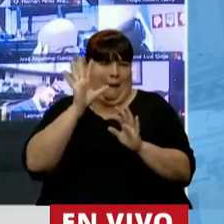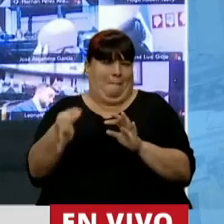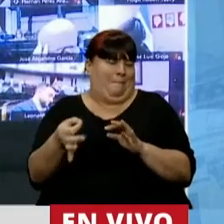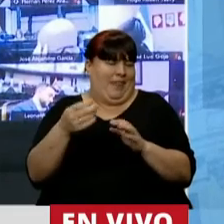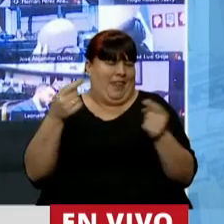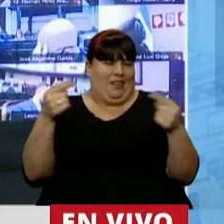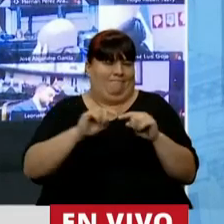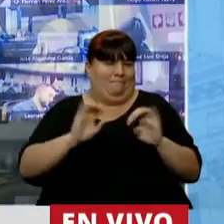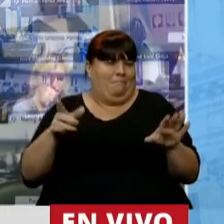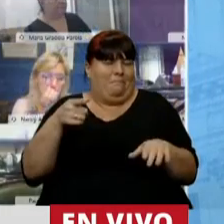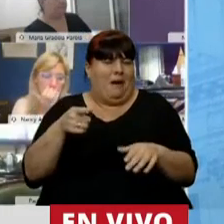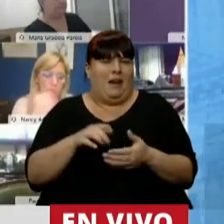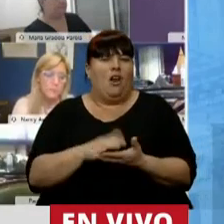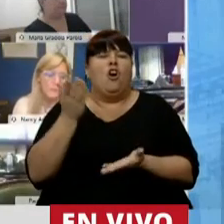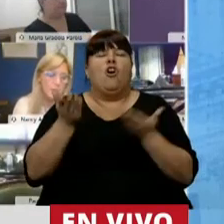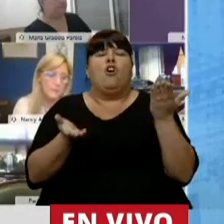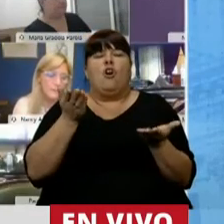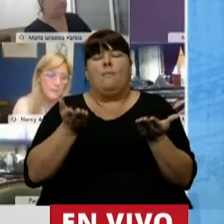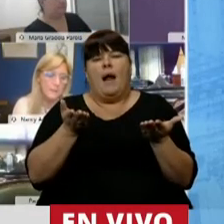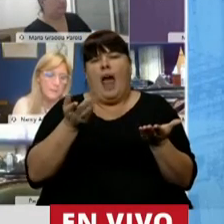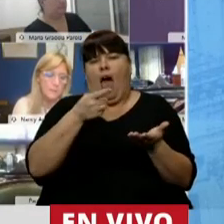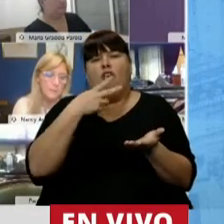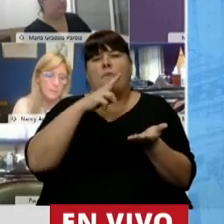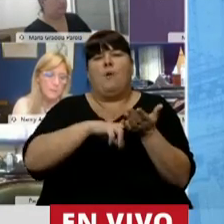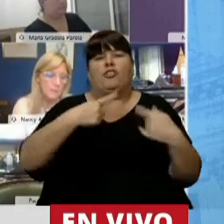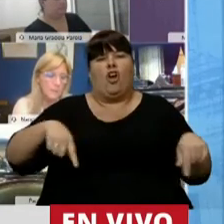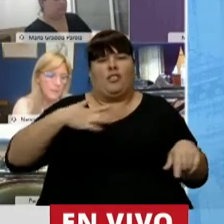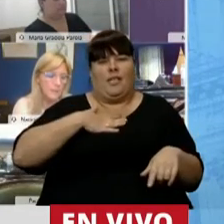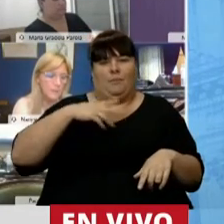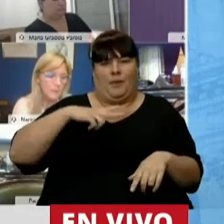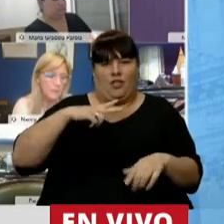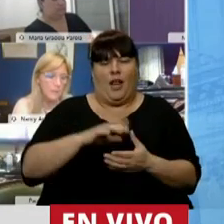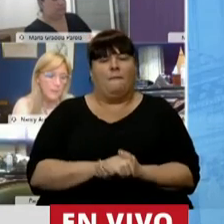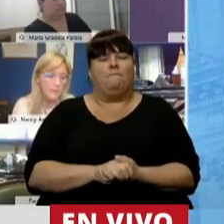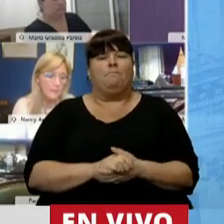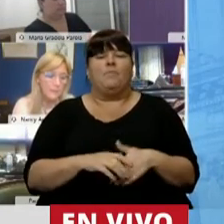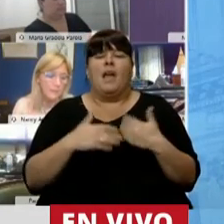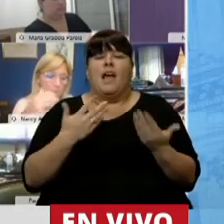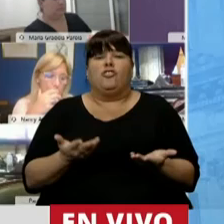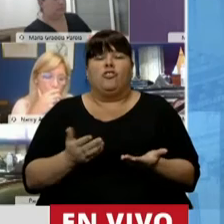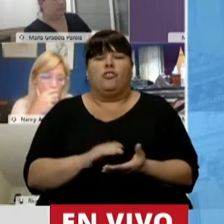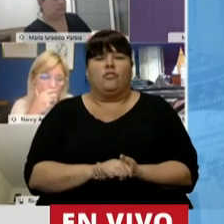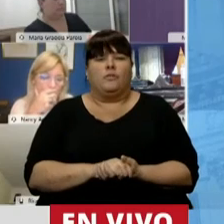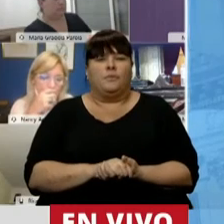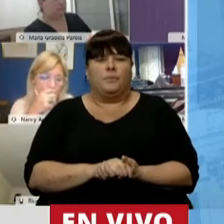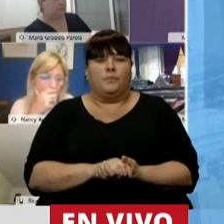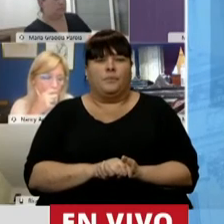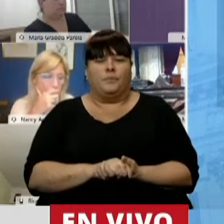deficiente respecto del impuesto a los bienes personales. Entonces, ¿qué efecto